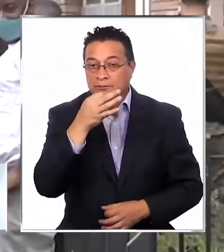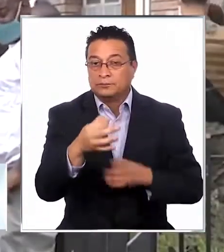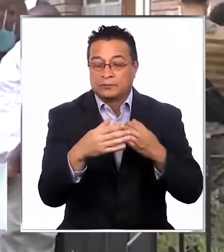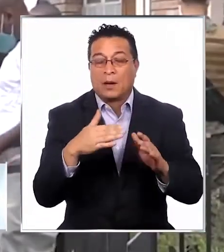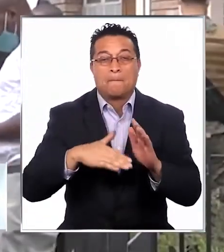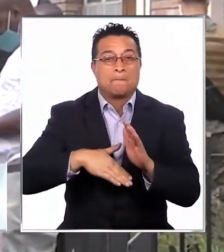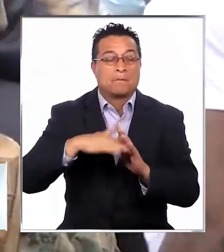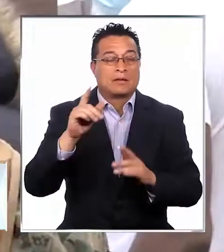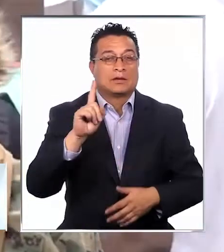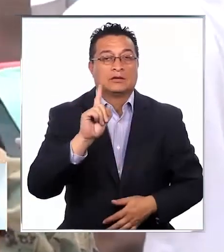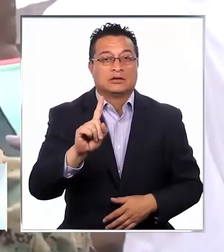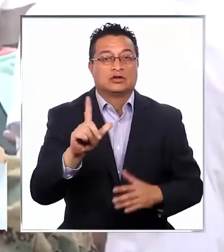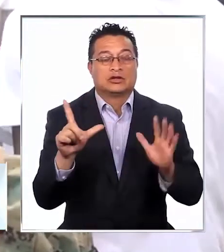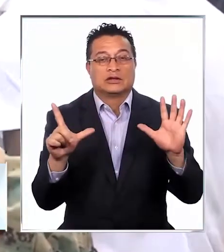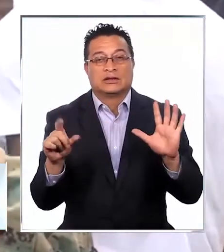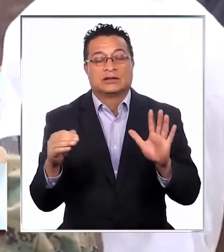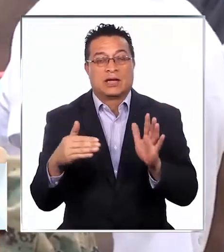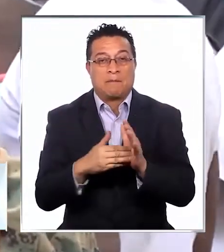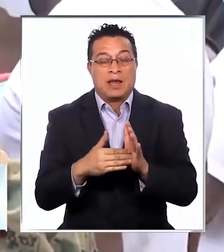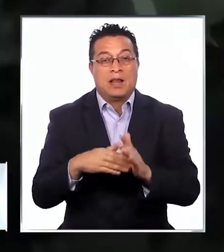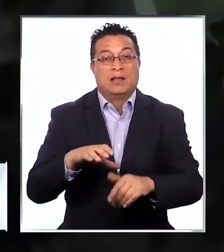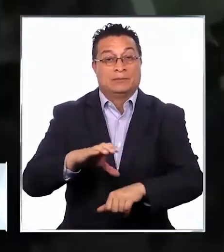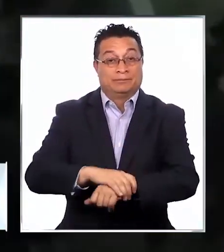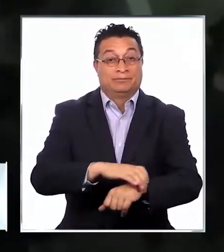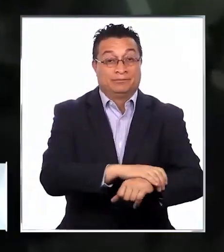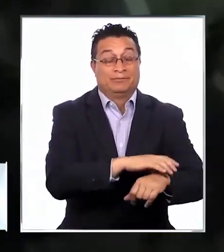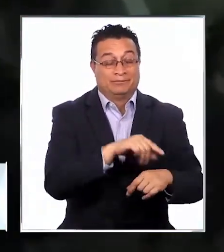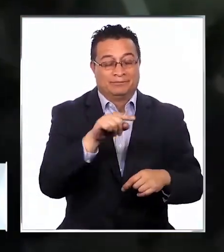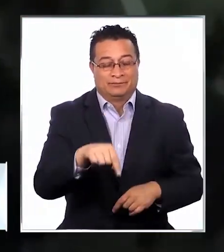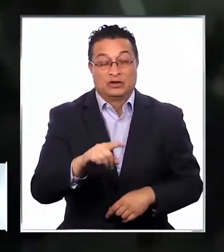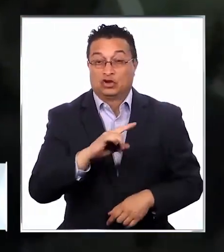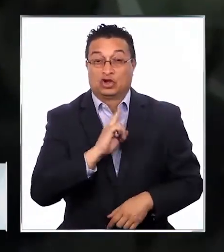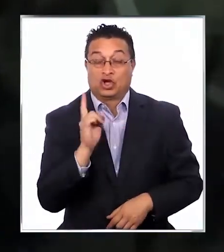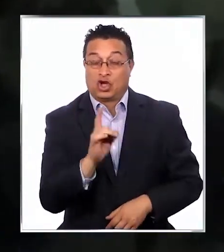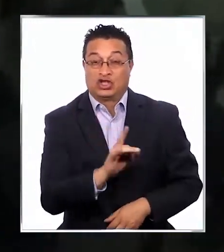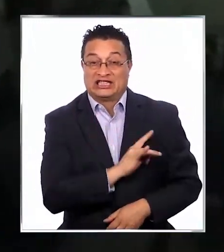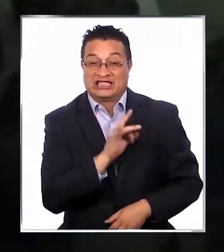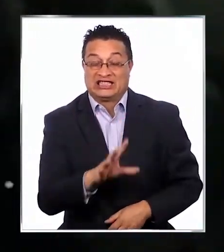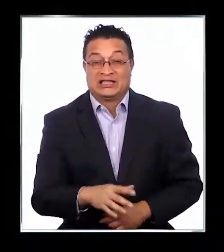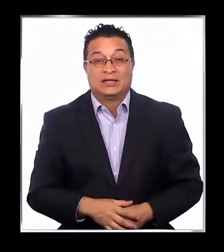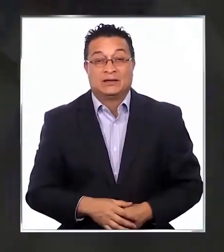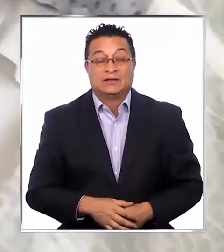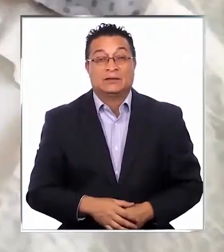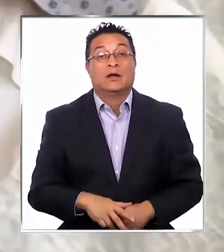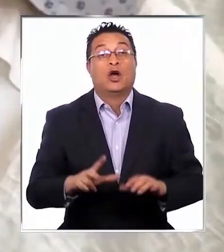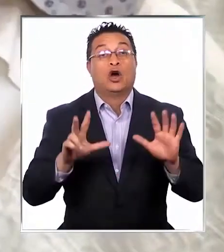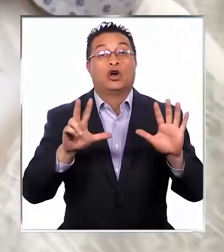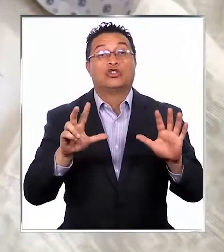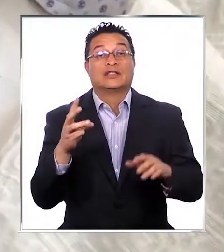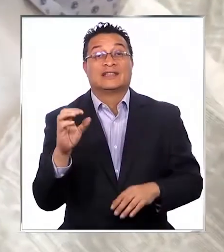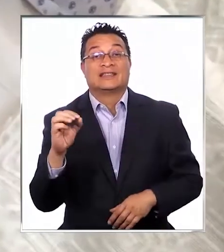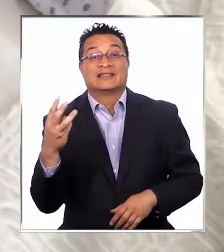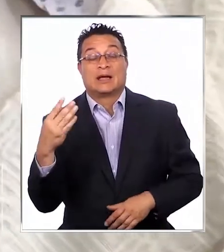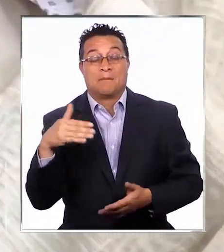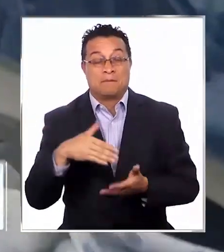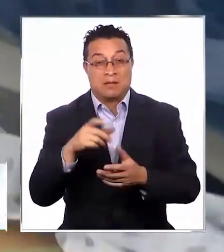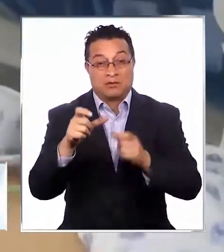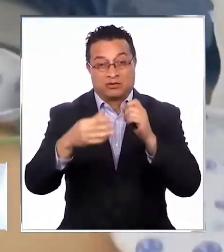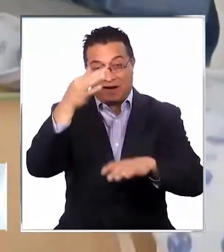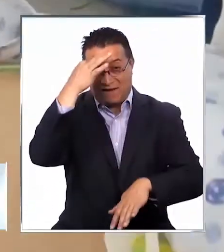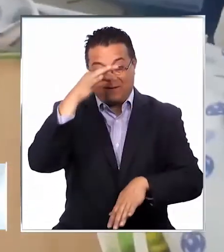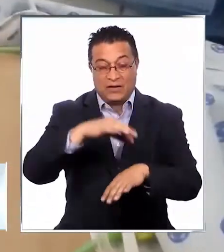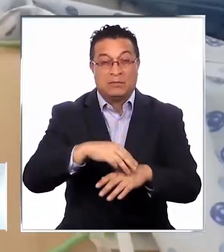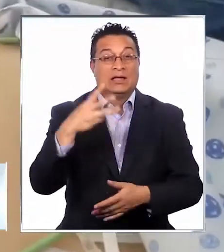escuche bien, más de 170.000 detenidos en esta pandemia en todo el país. 803.000 personas han